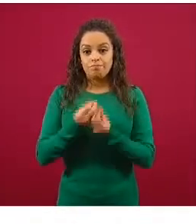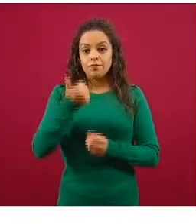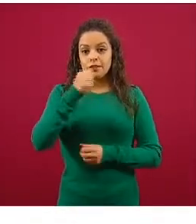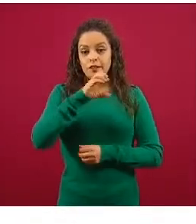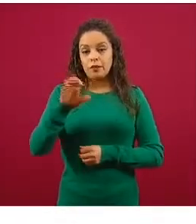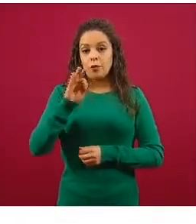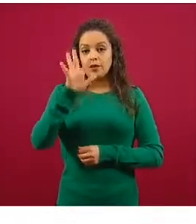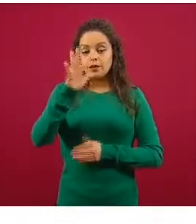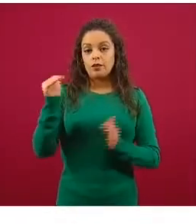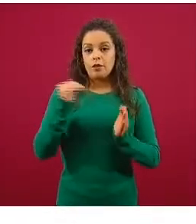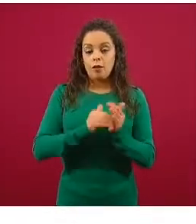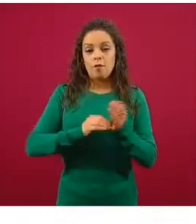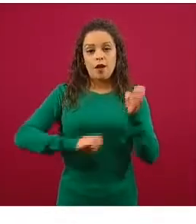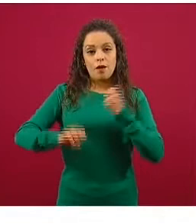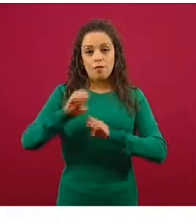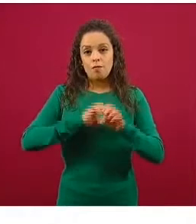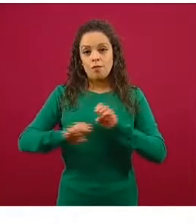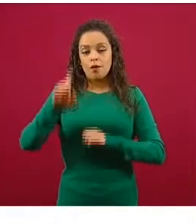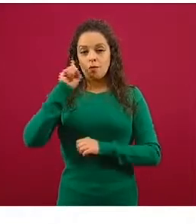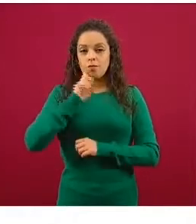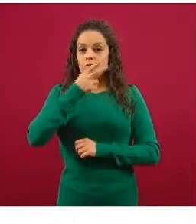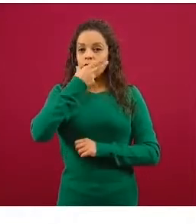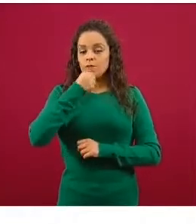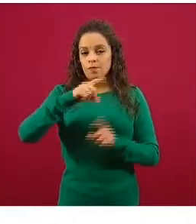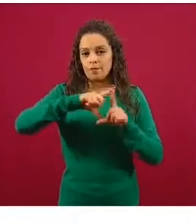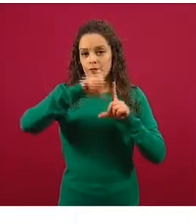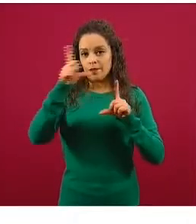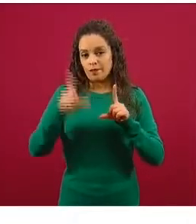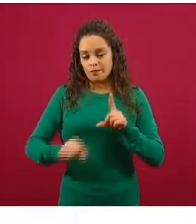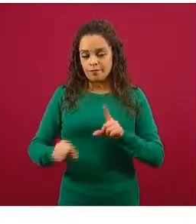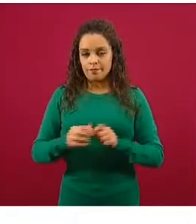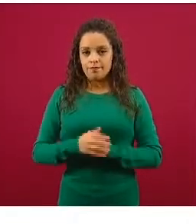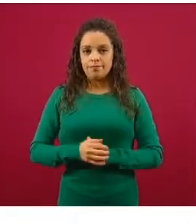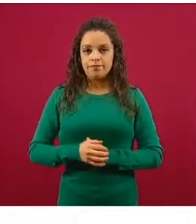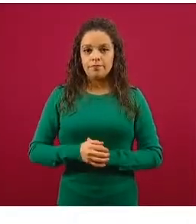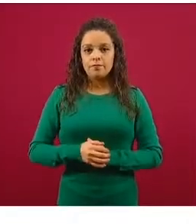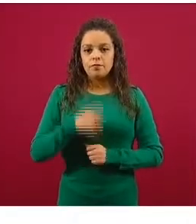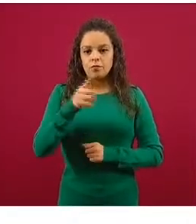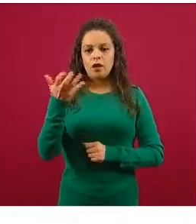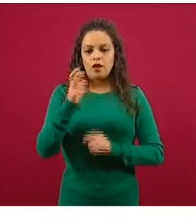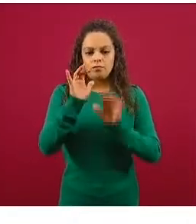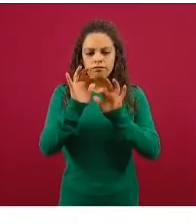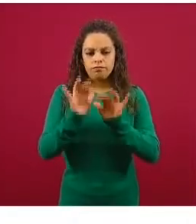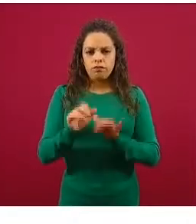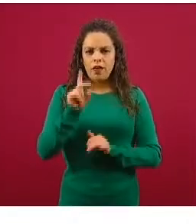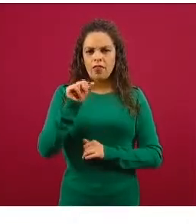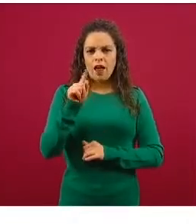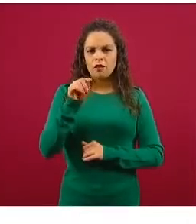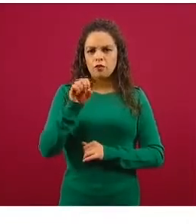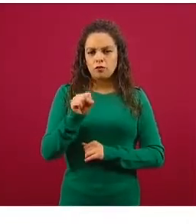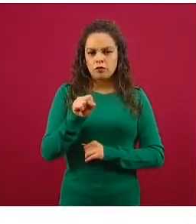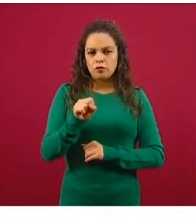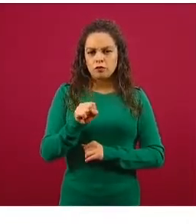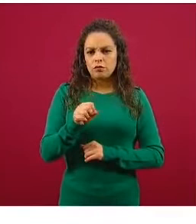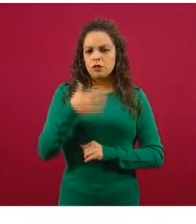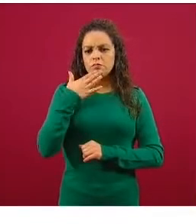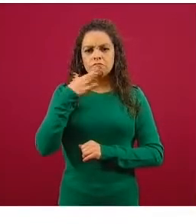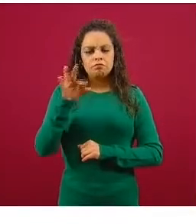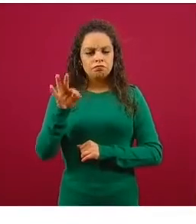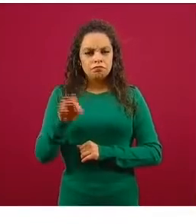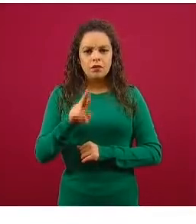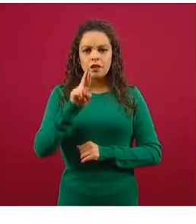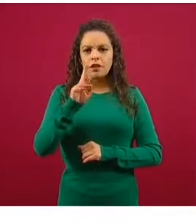empresarios y empresarios mexicanos solidarios. Los datos que se le piden no son otros datos, solamente son estos, el RFC,